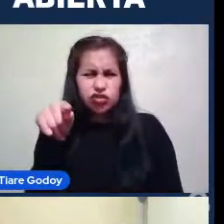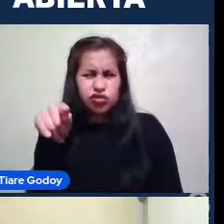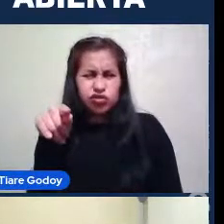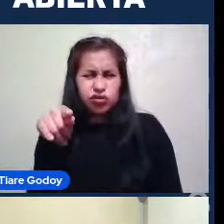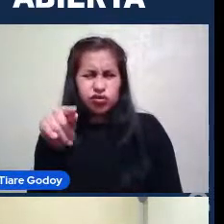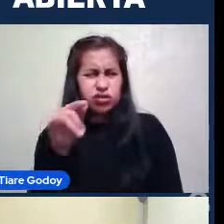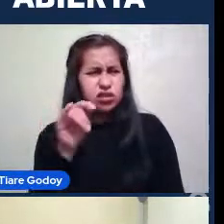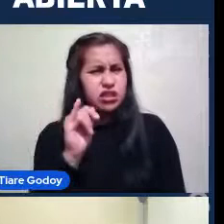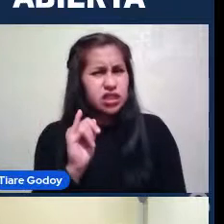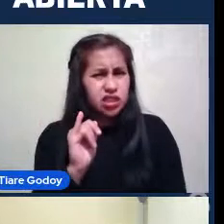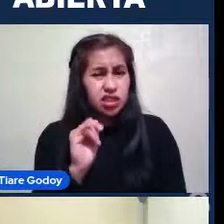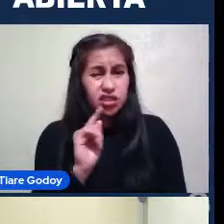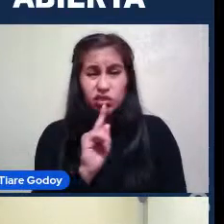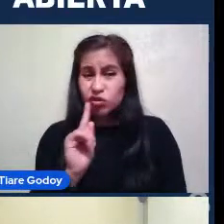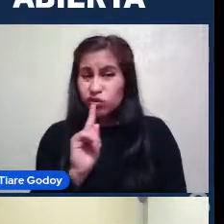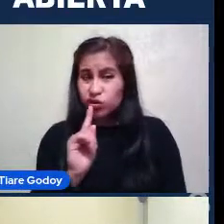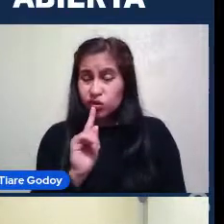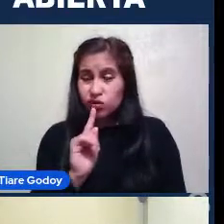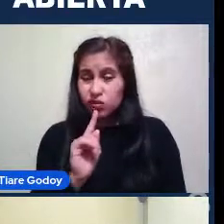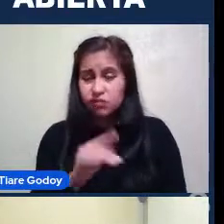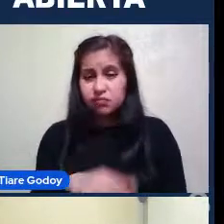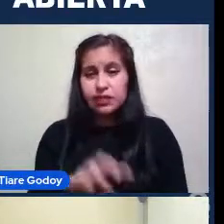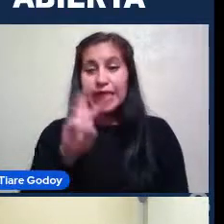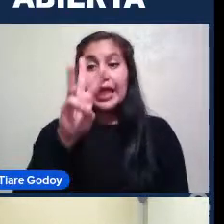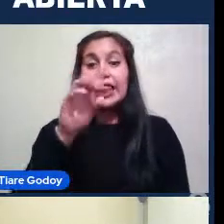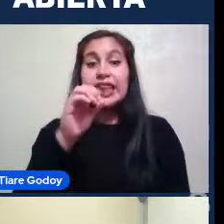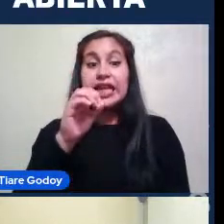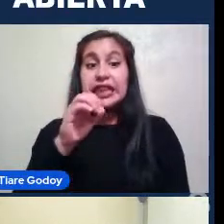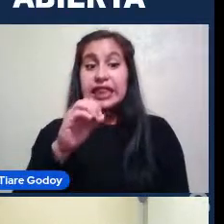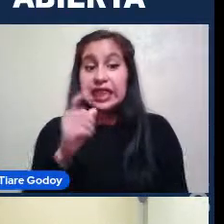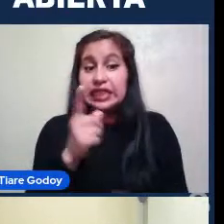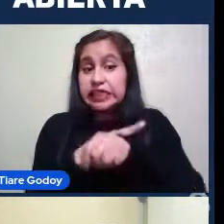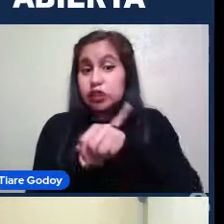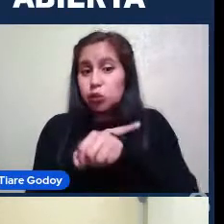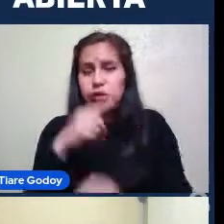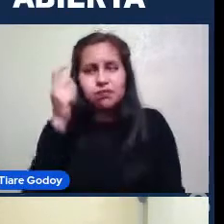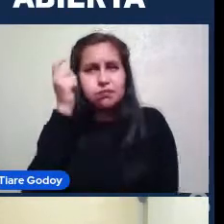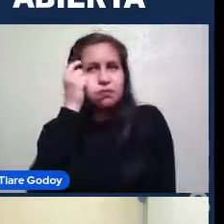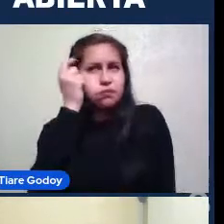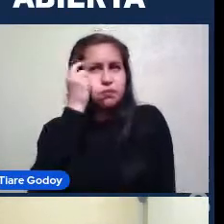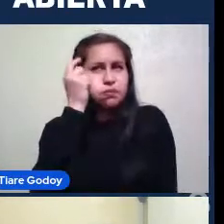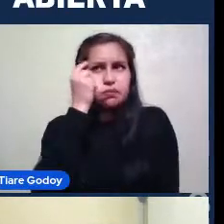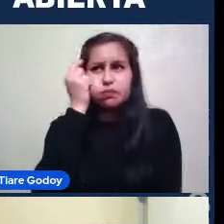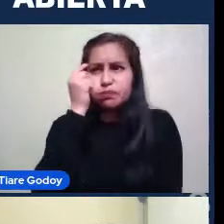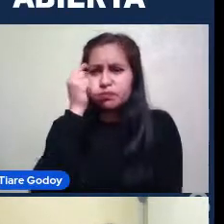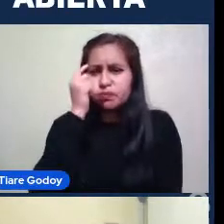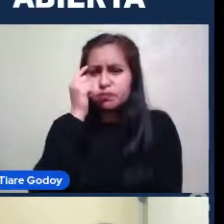Vamos a darle 30 segundos para que lo piensen. Y pasamos al siguiente.